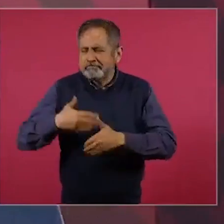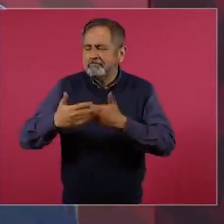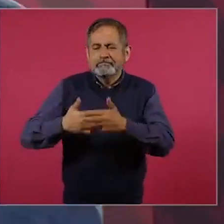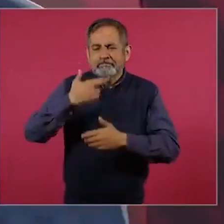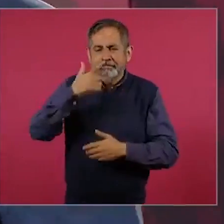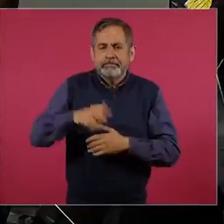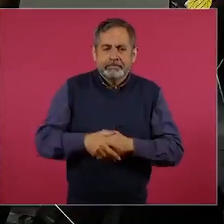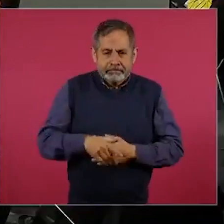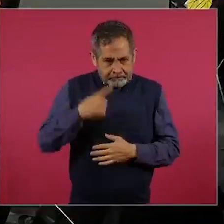Vámonos.